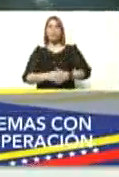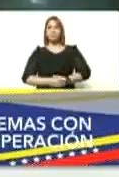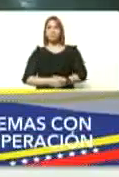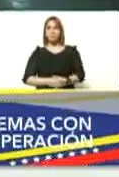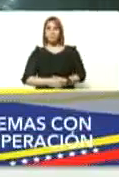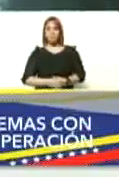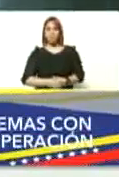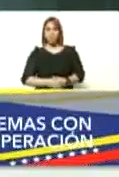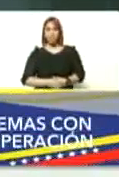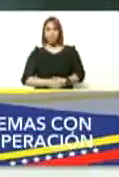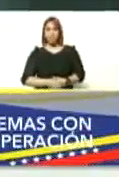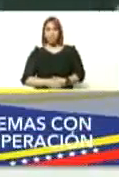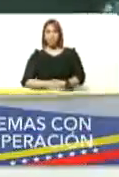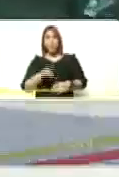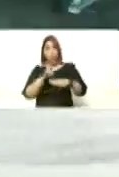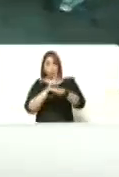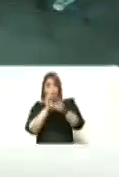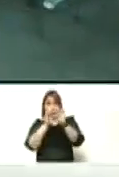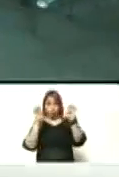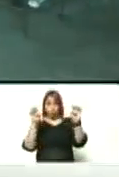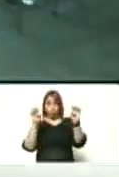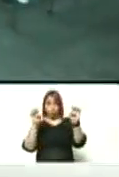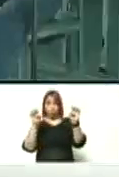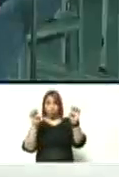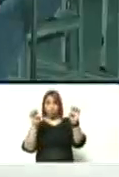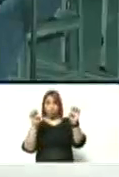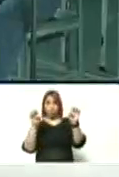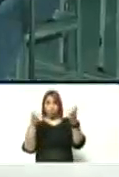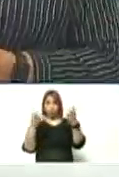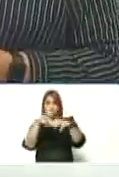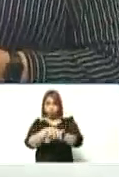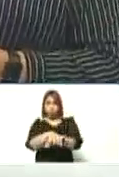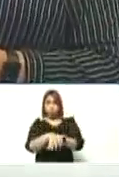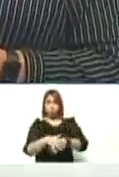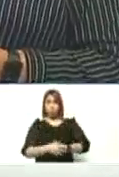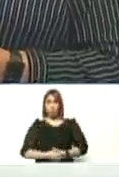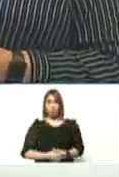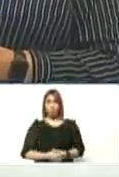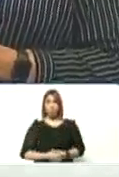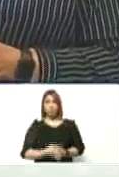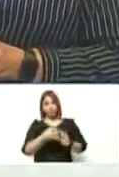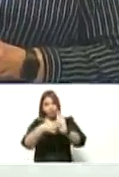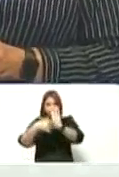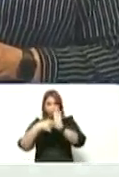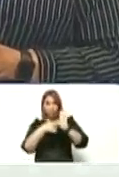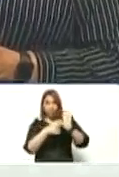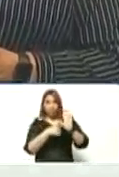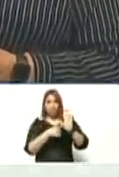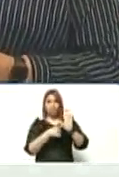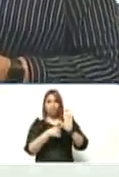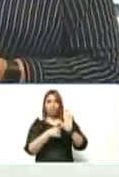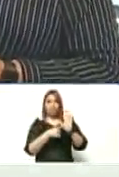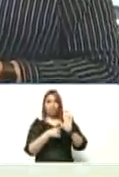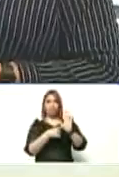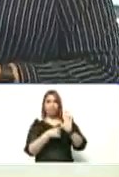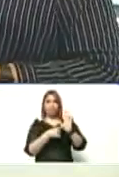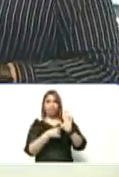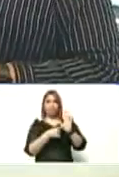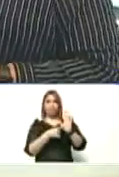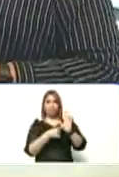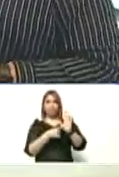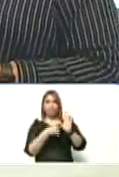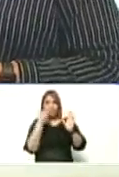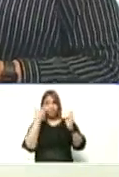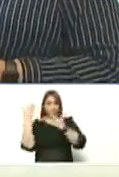una unidad educativa integral ejemplar ella se